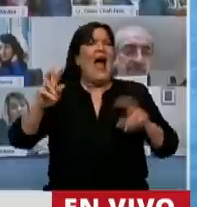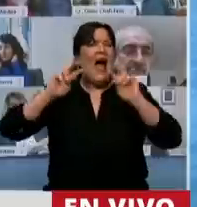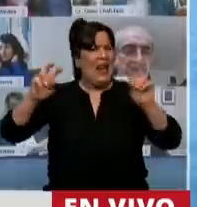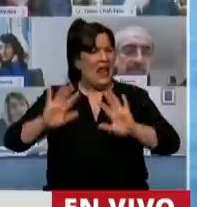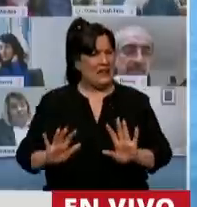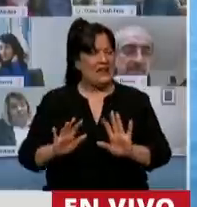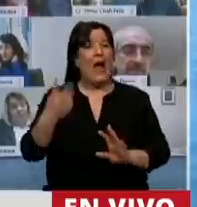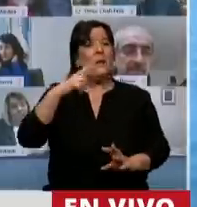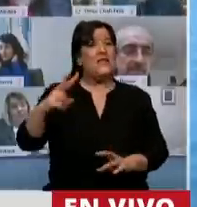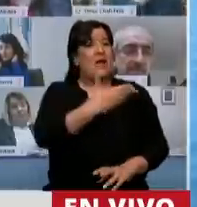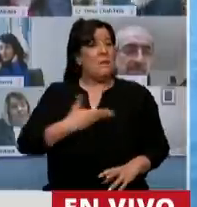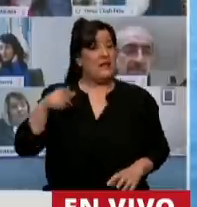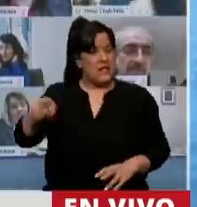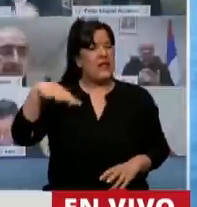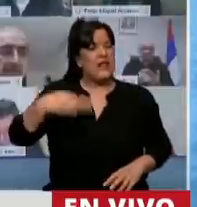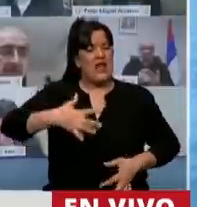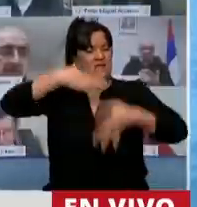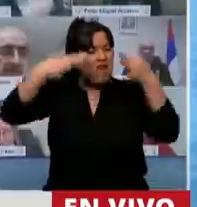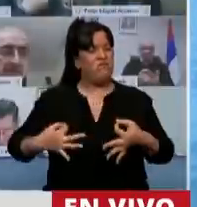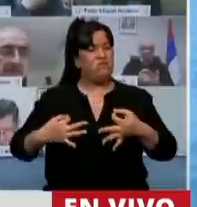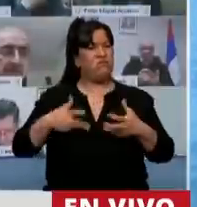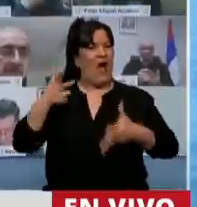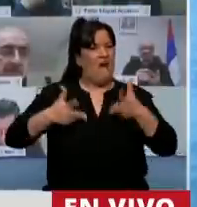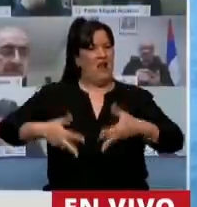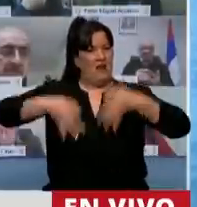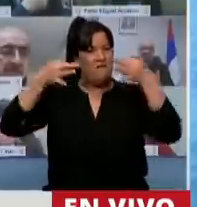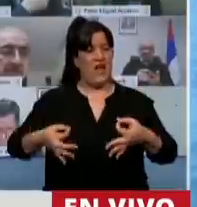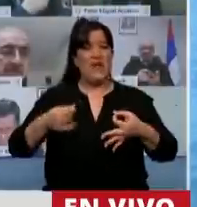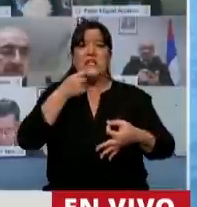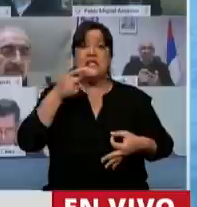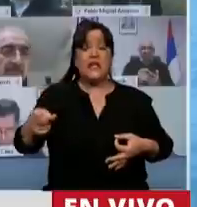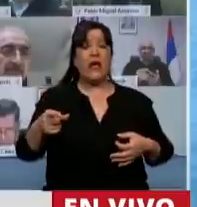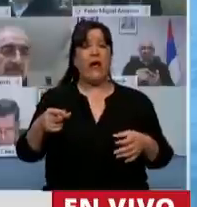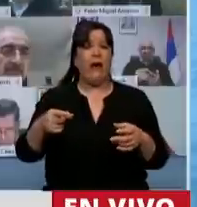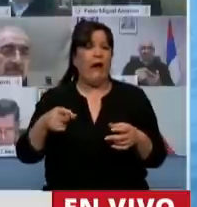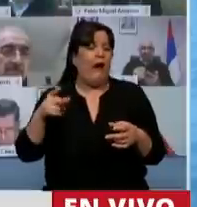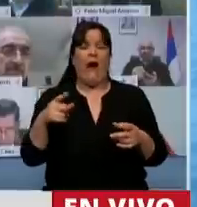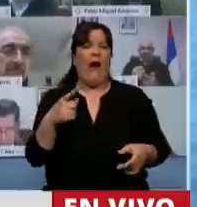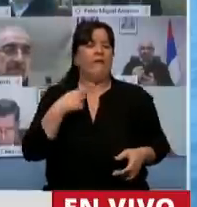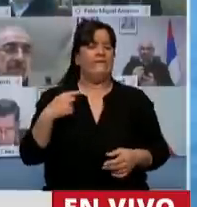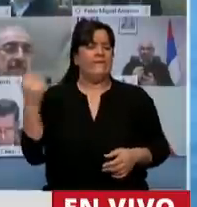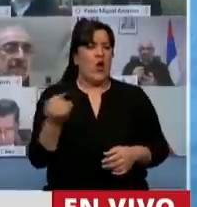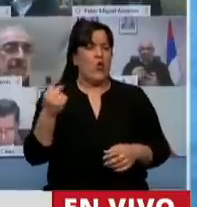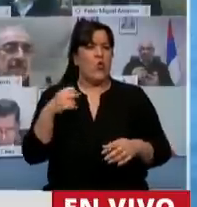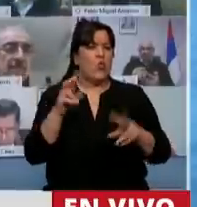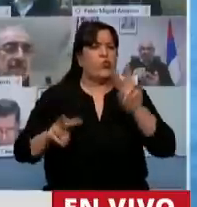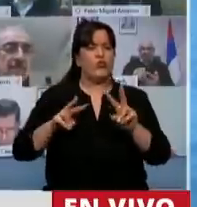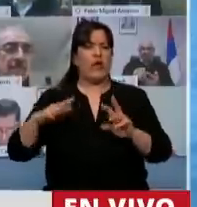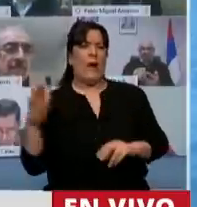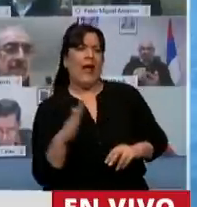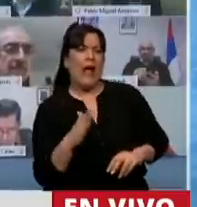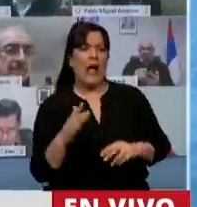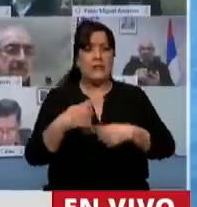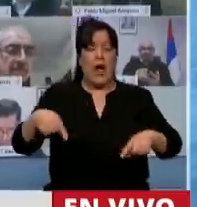tiene que tener cordura y sensatez. Si se deja llevar por el deseo de venganza de la vicepresidente,